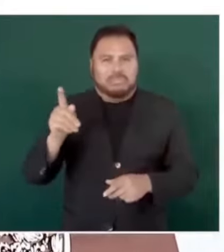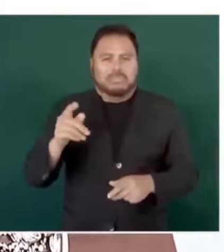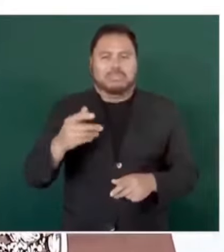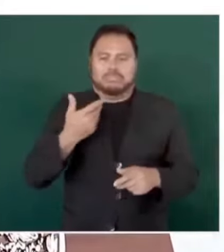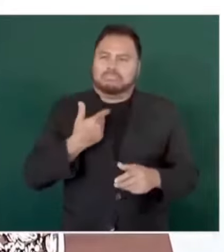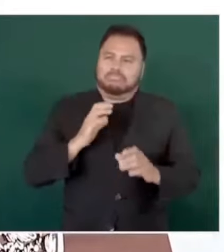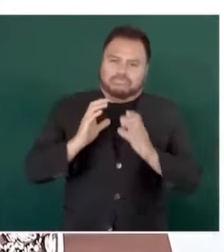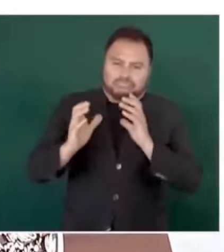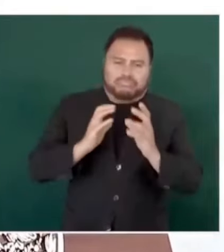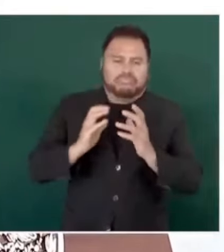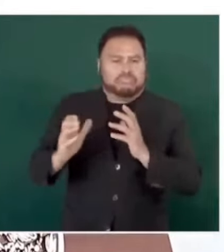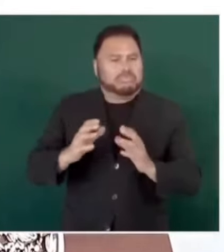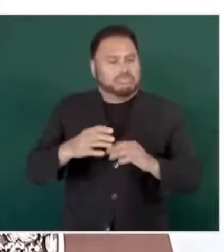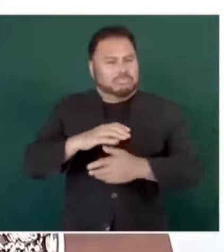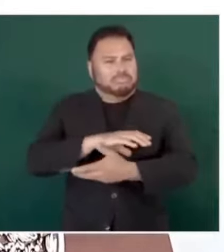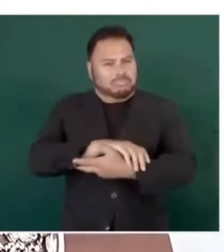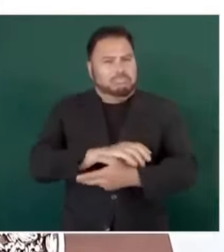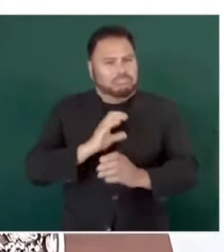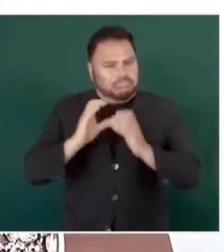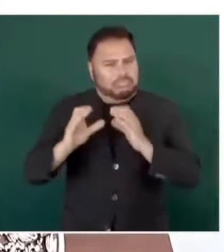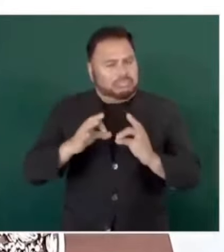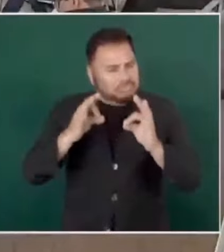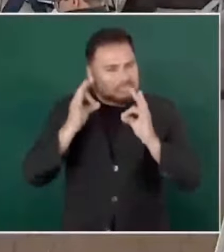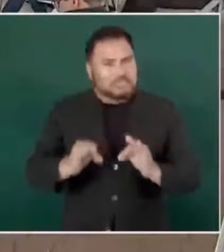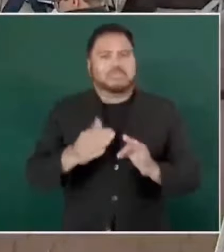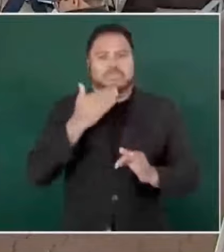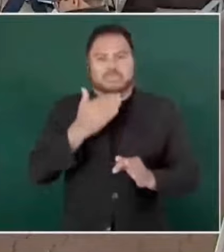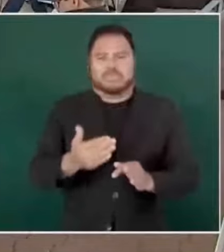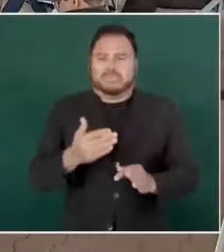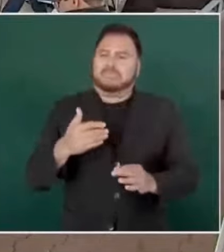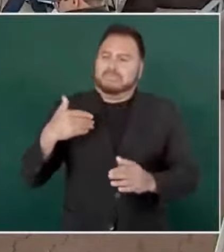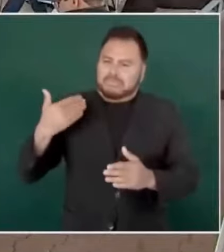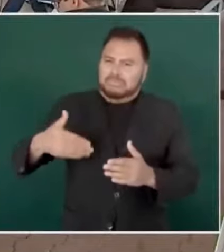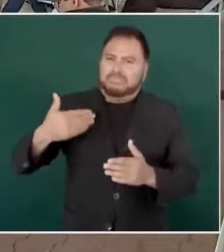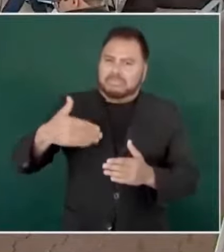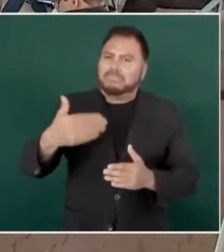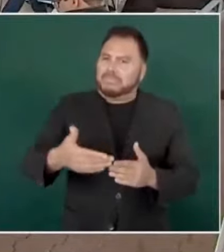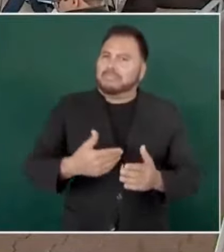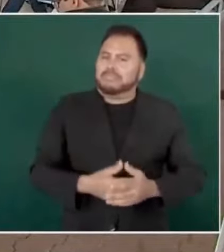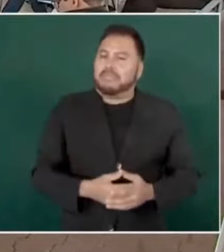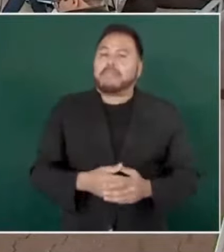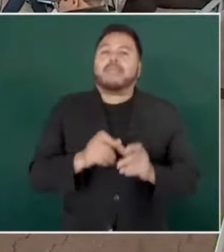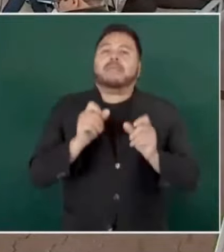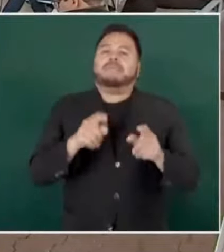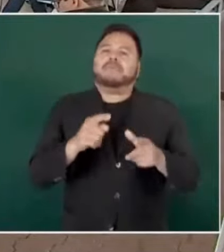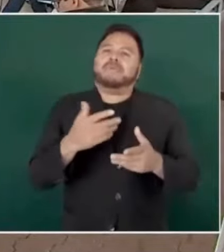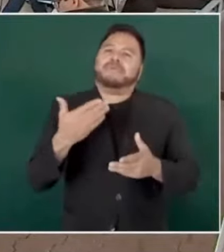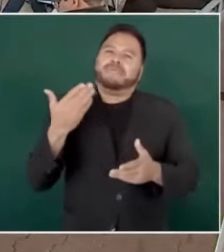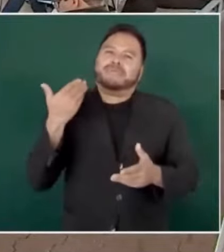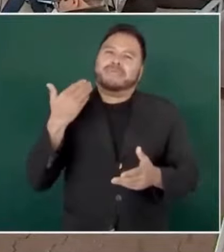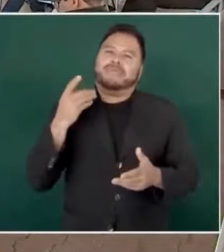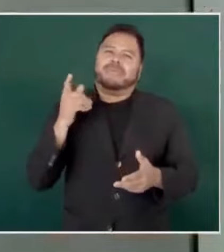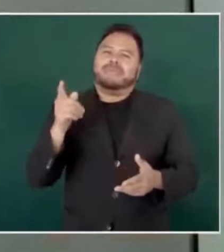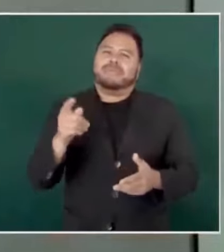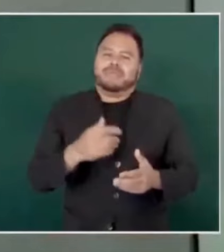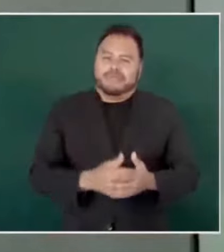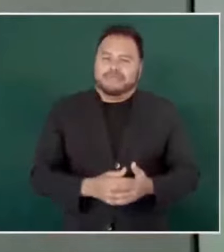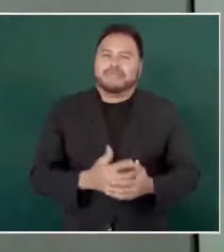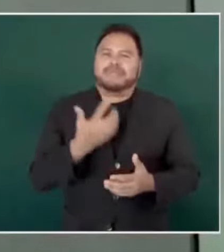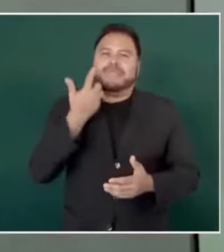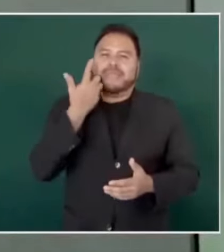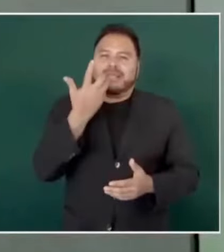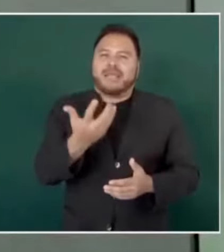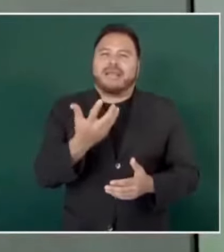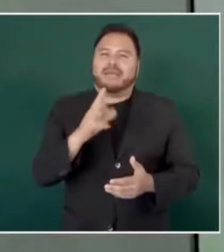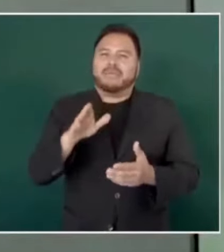ha sido muy consecuente ahora que está intentando presentar una